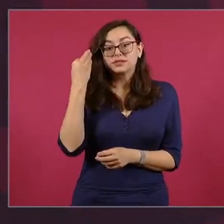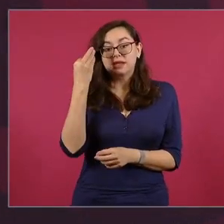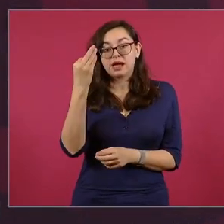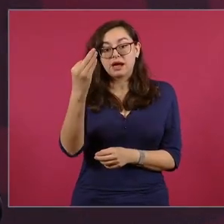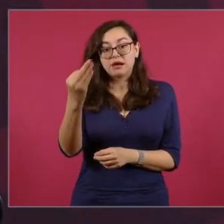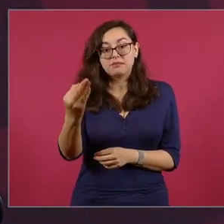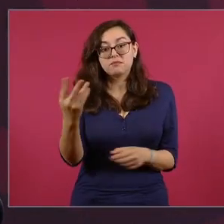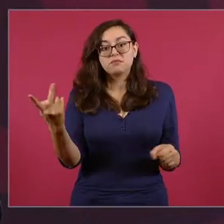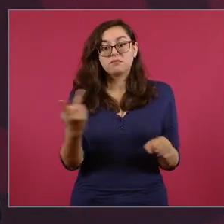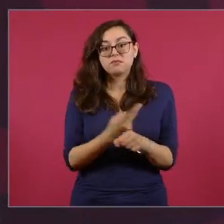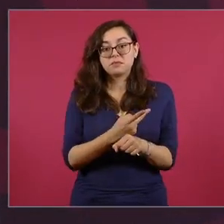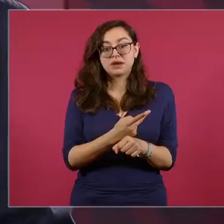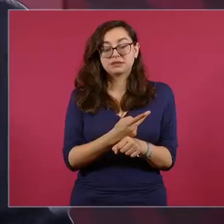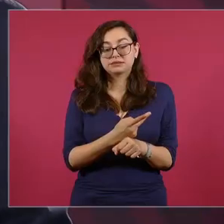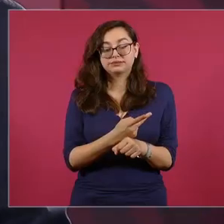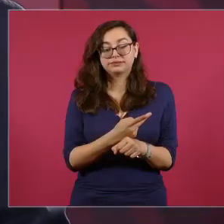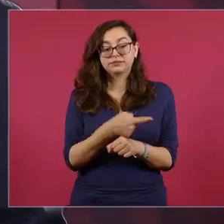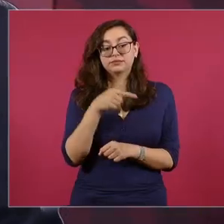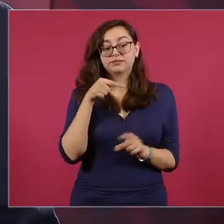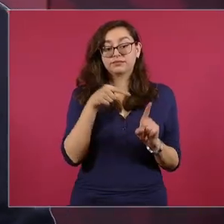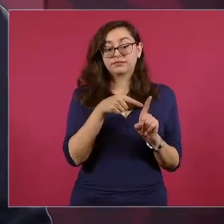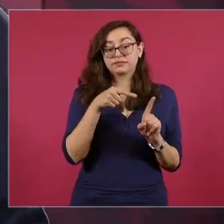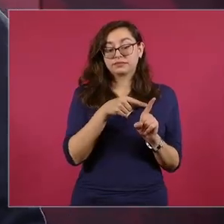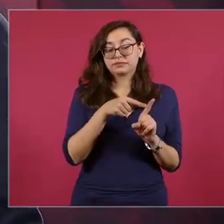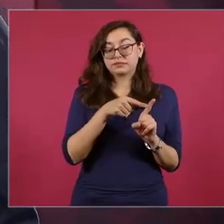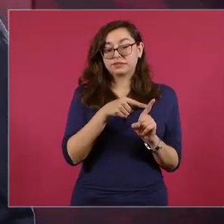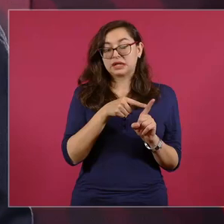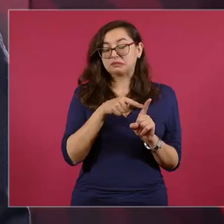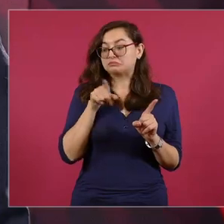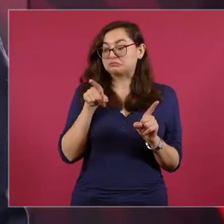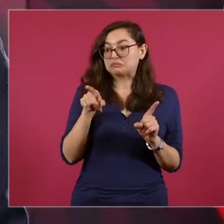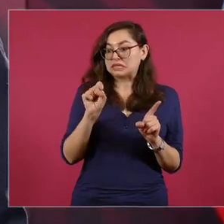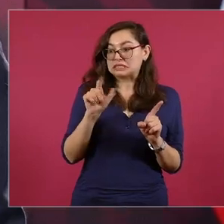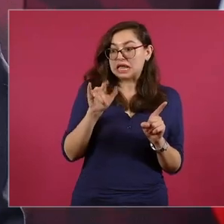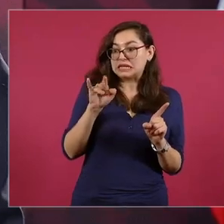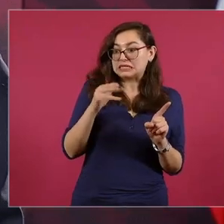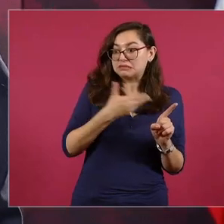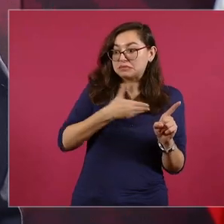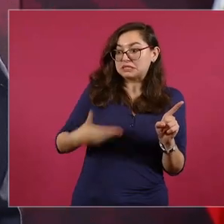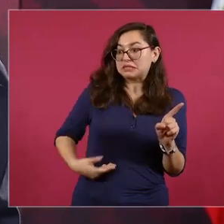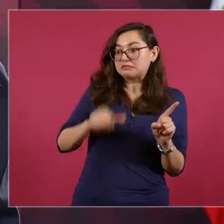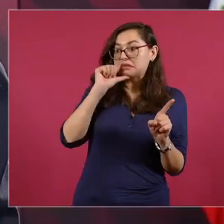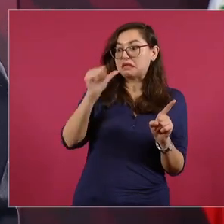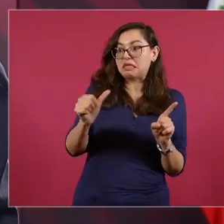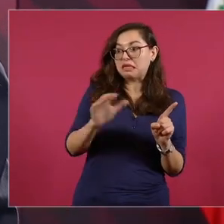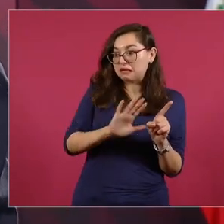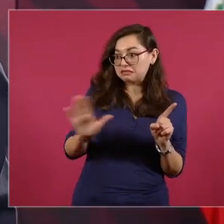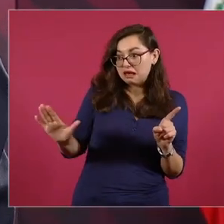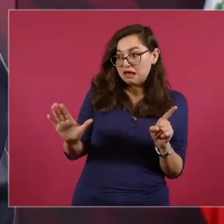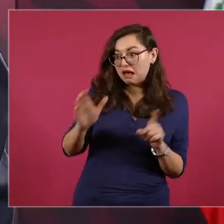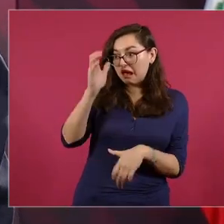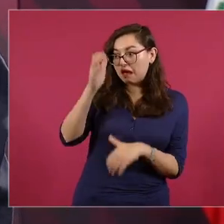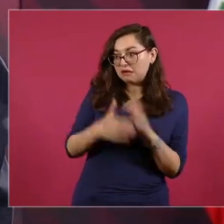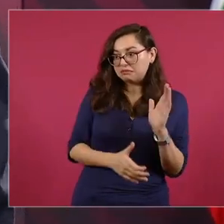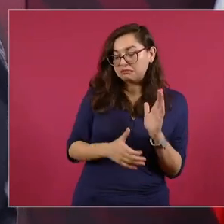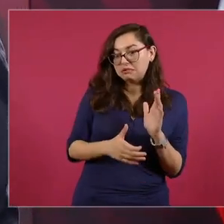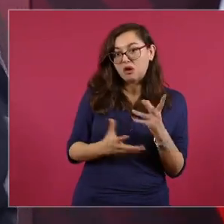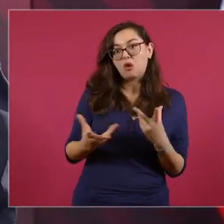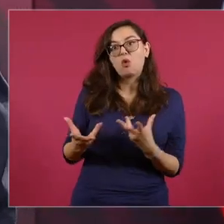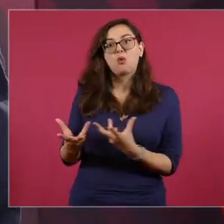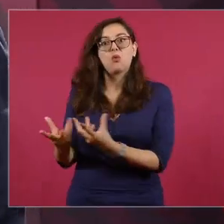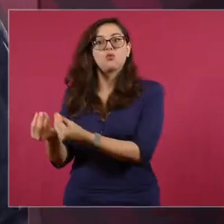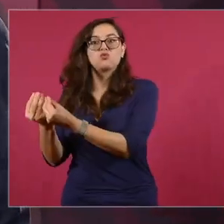al grupo de Cedillo y por eso es que